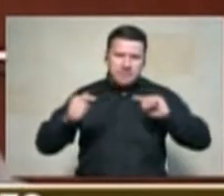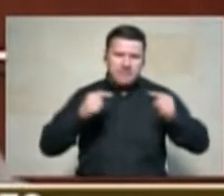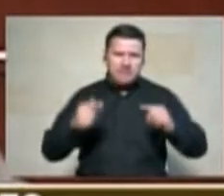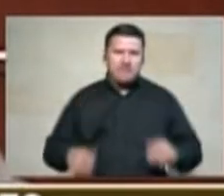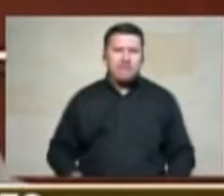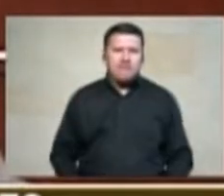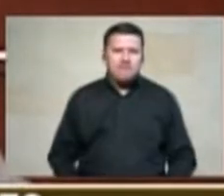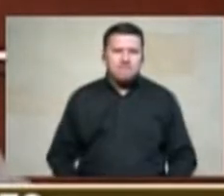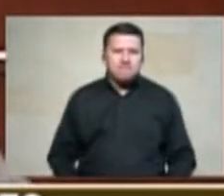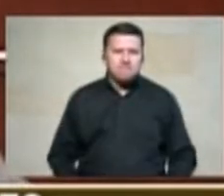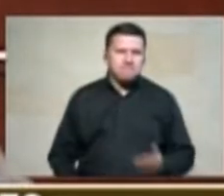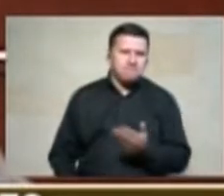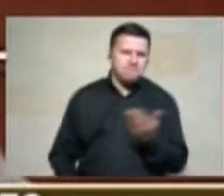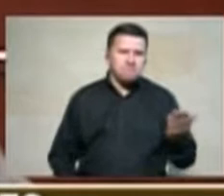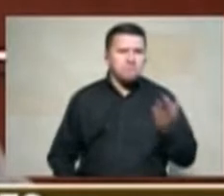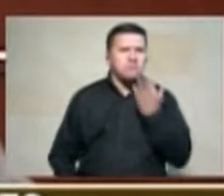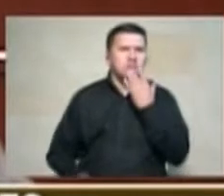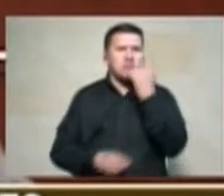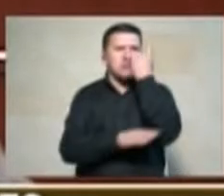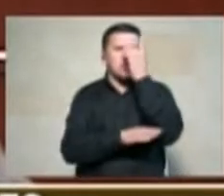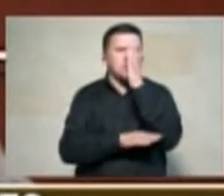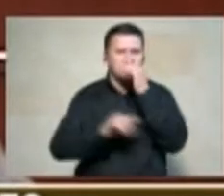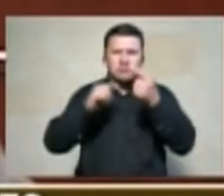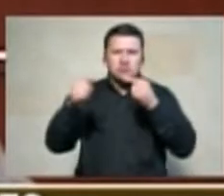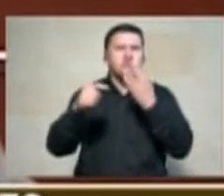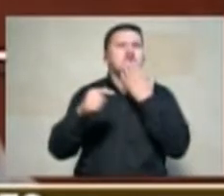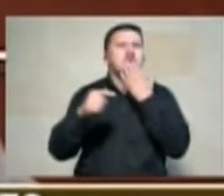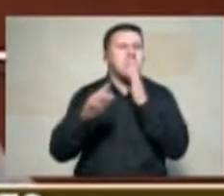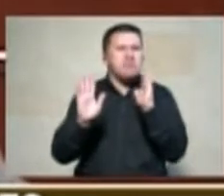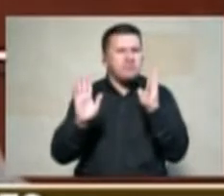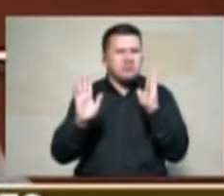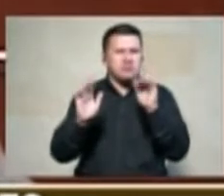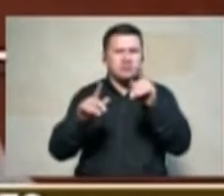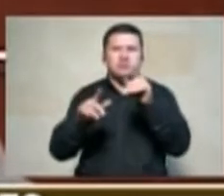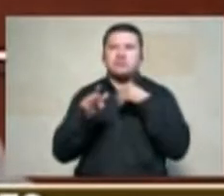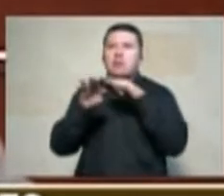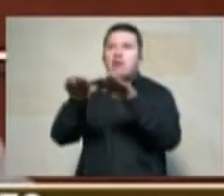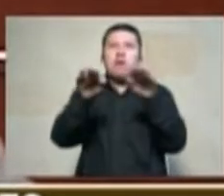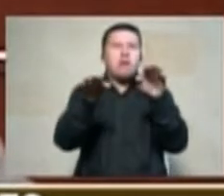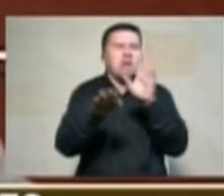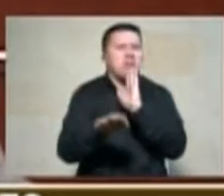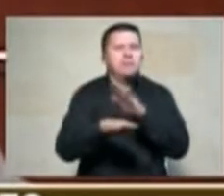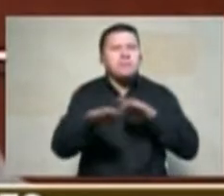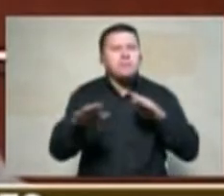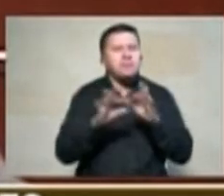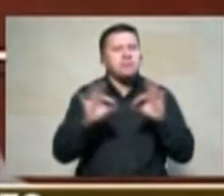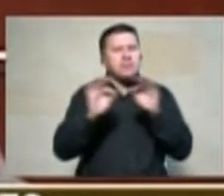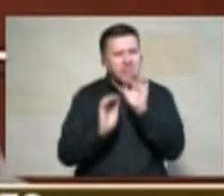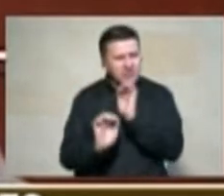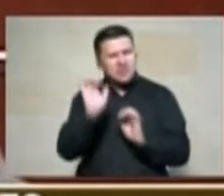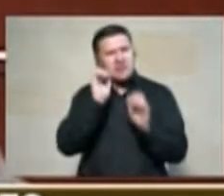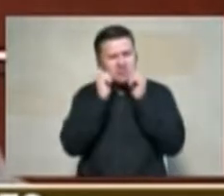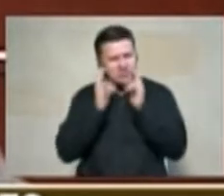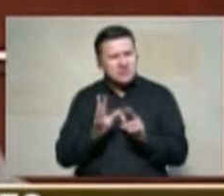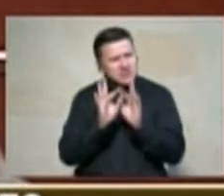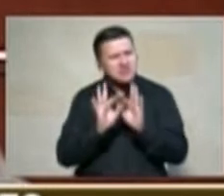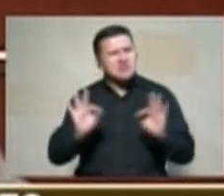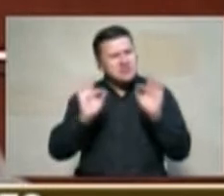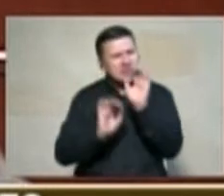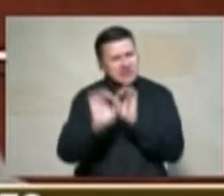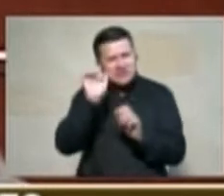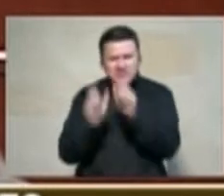no tiene color político tiene una causa que es la defensa de la dignidad humana